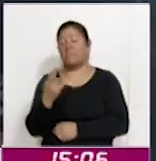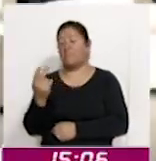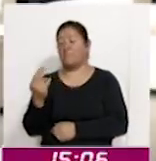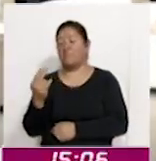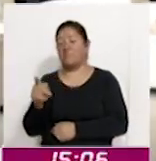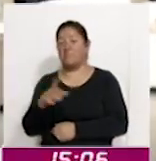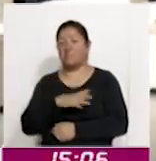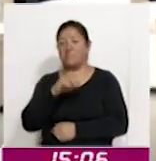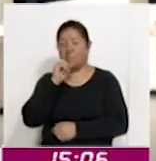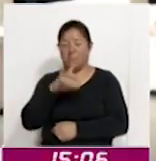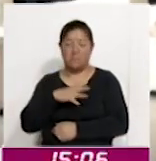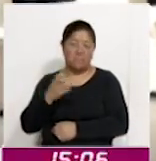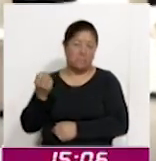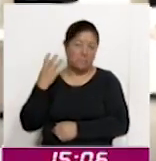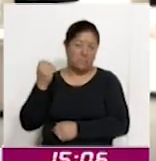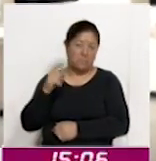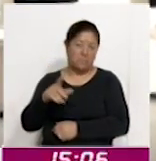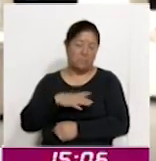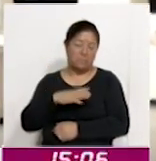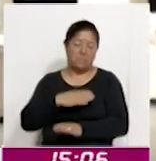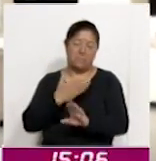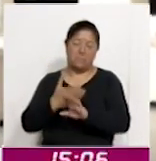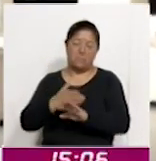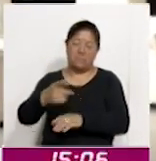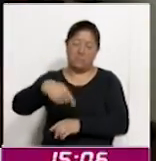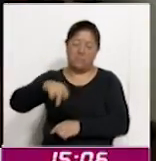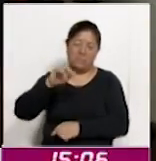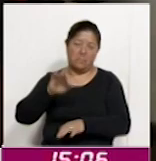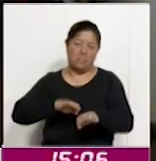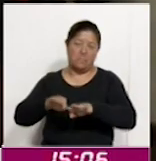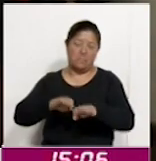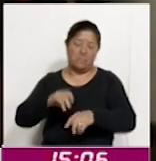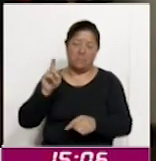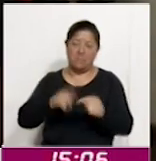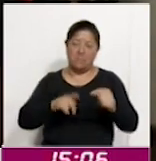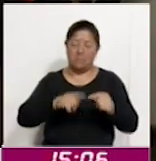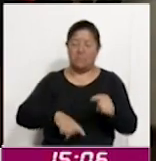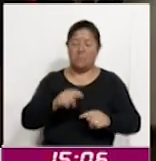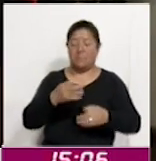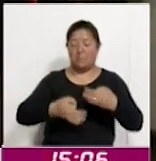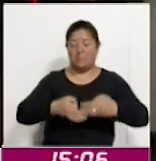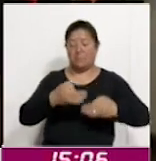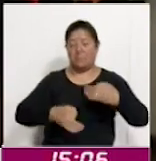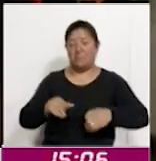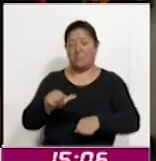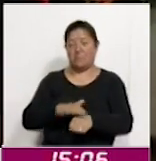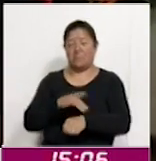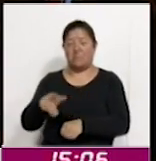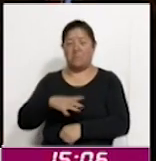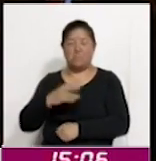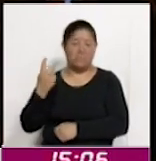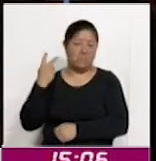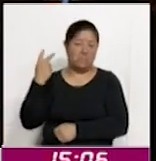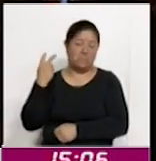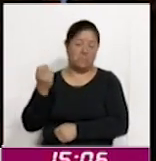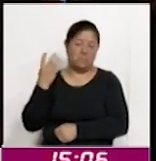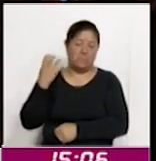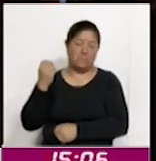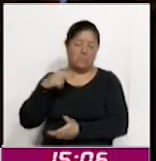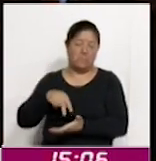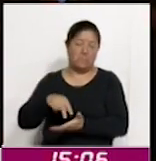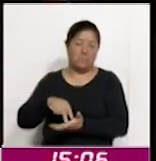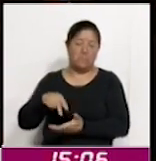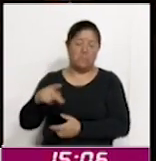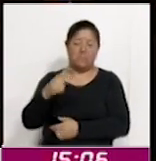panel Prevención, atención y sanción de la violencia laboral en los tribunales administrativos con la participación de las panelistas Mara Zulema